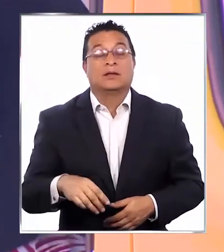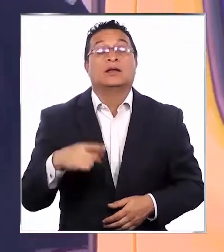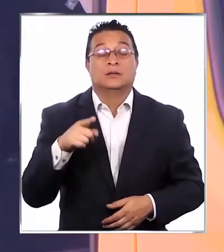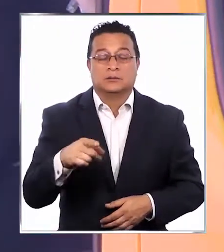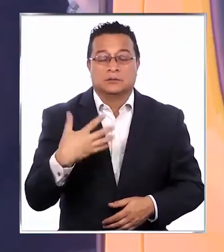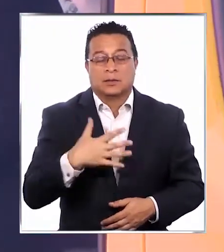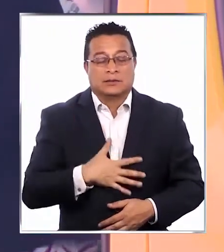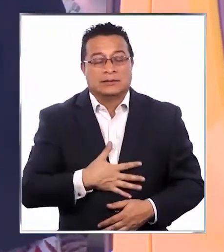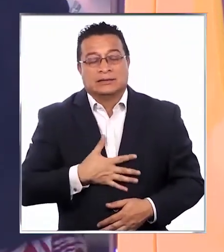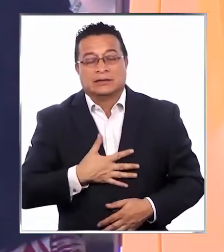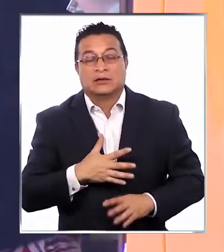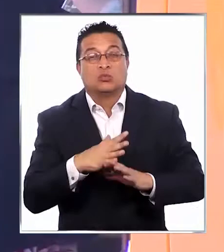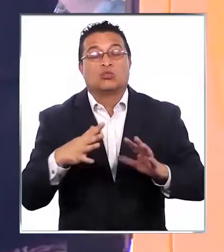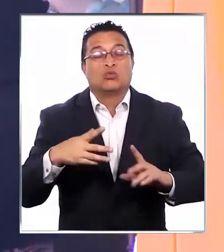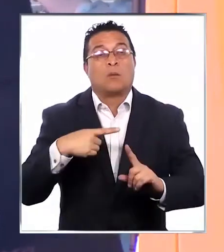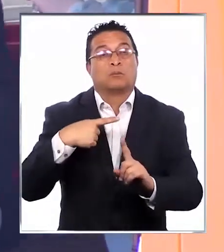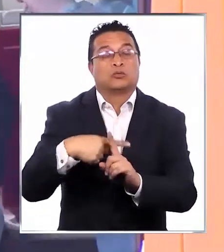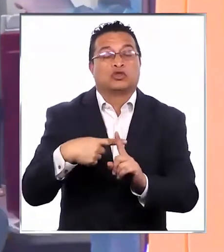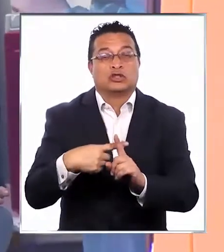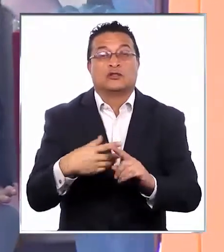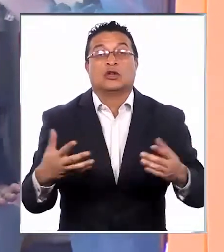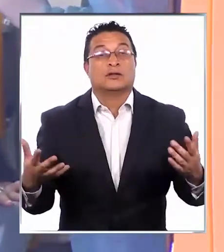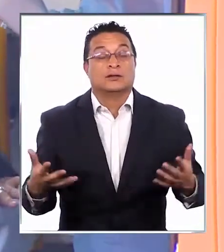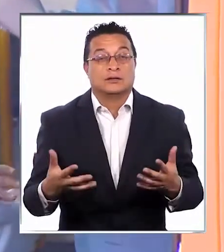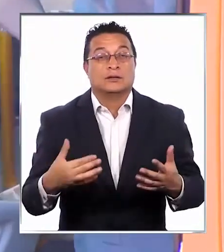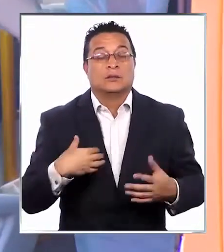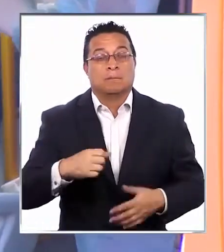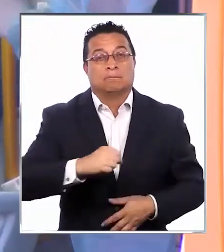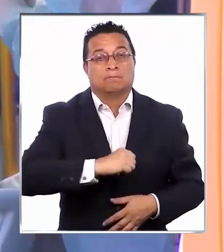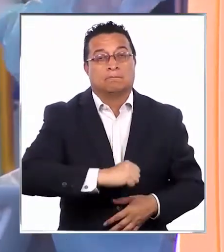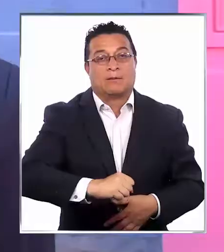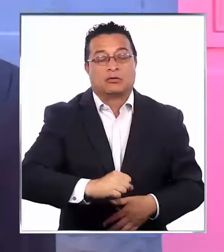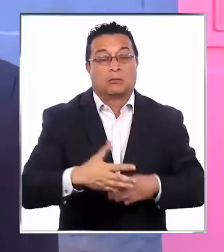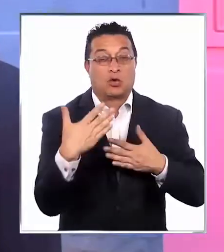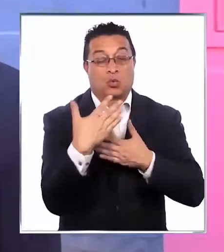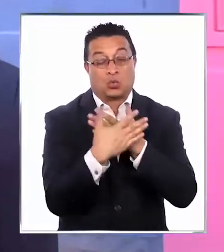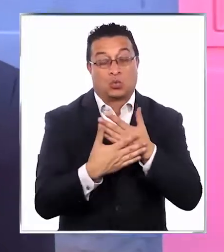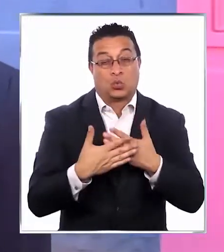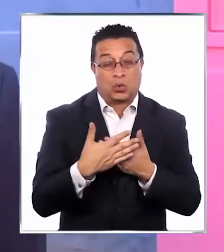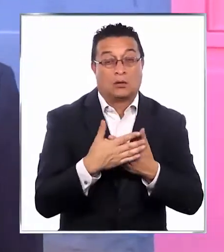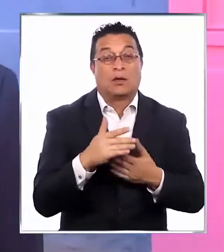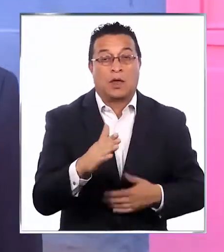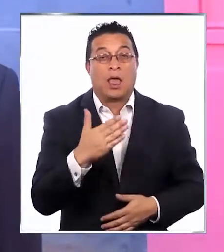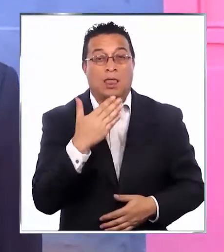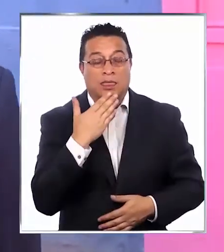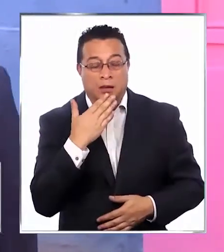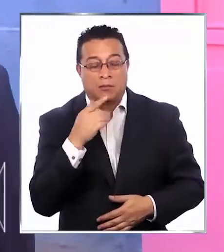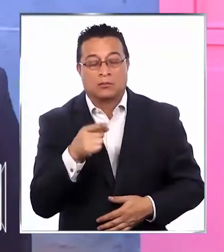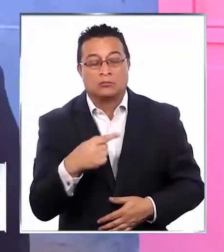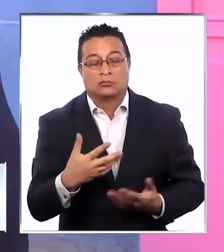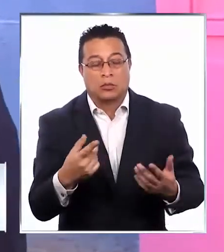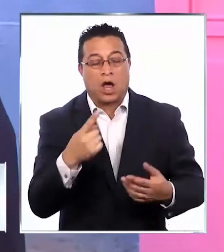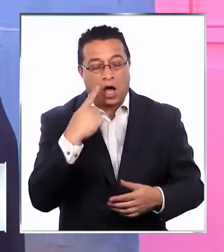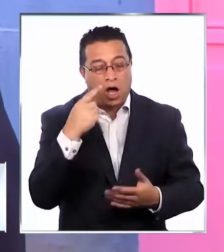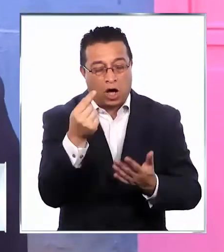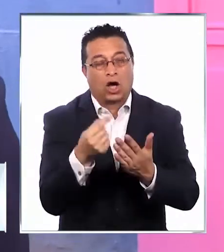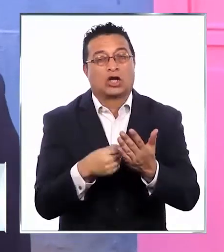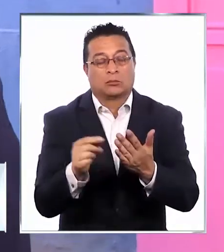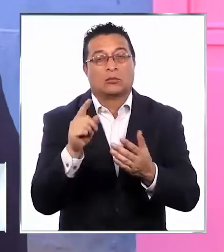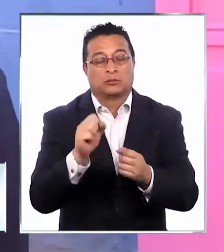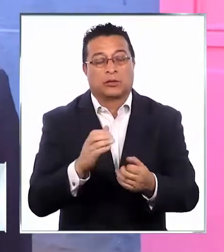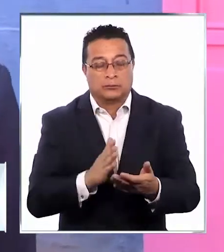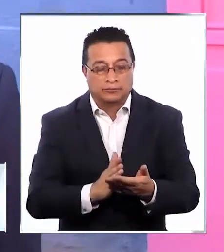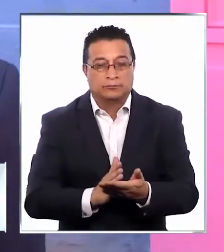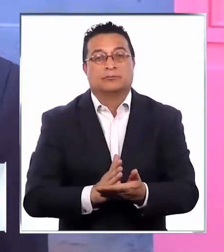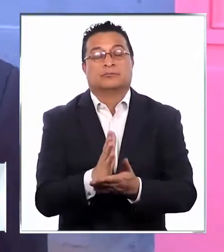una sensación muy positiva en cuanto a la prevención, al cuidado. Es también como un reconocimiento por